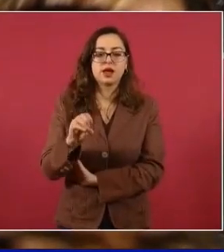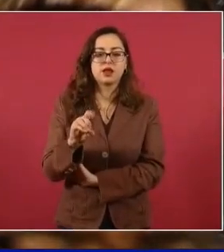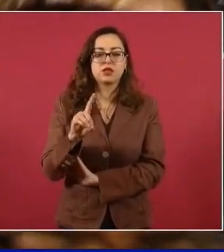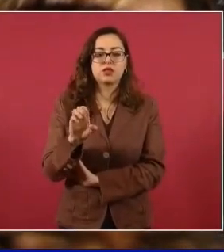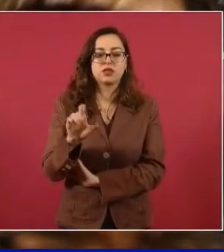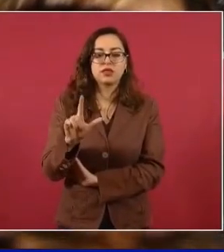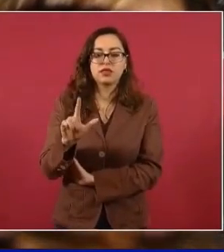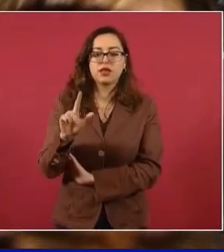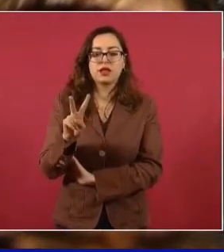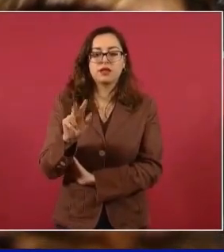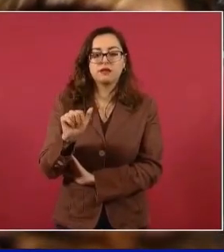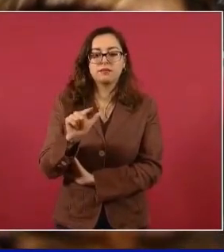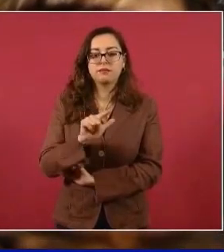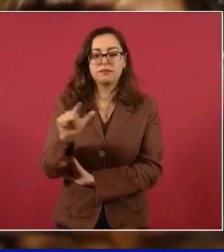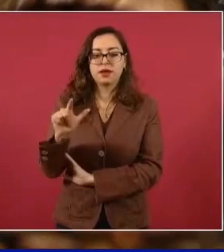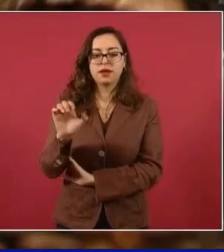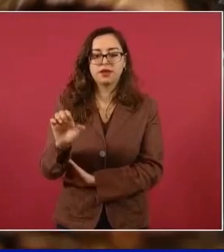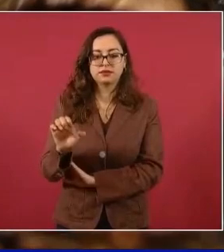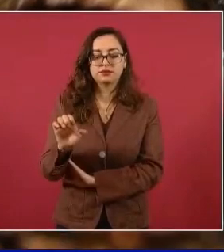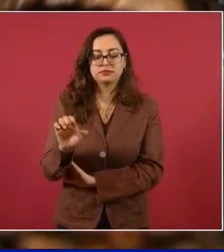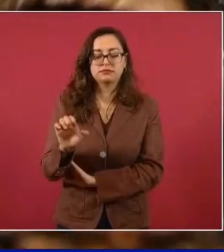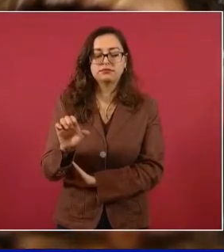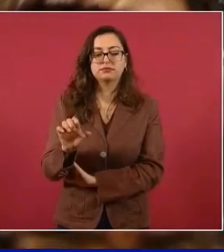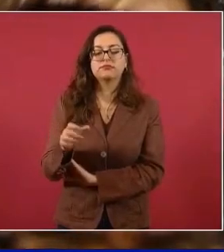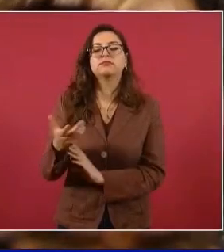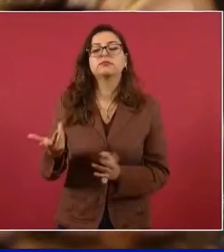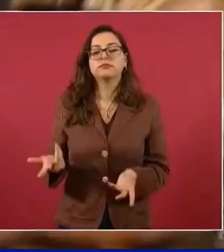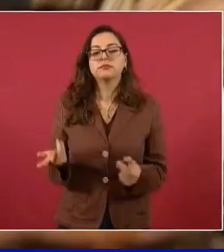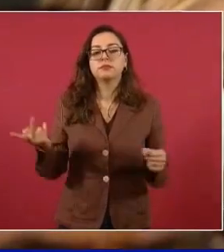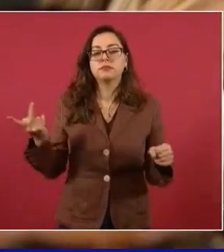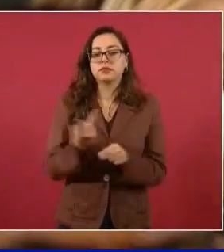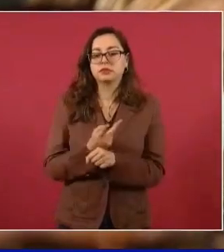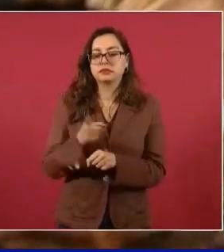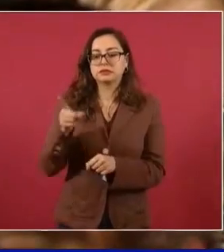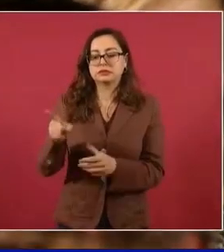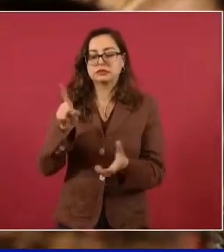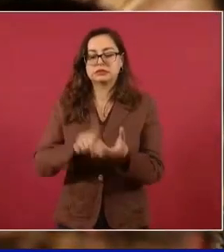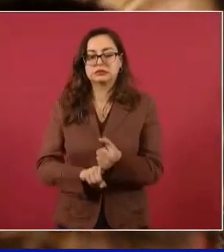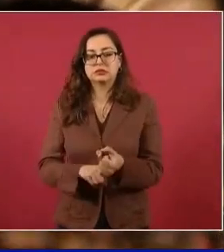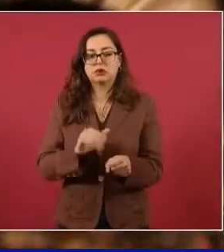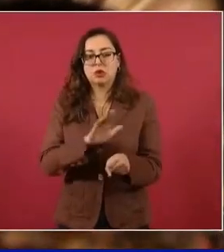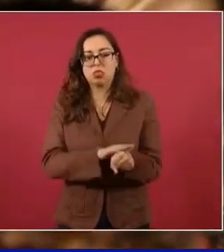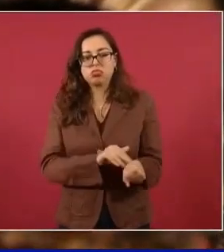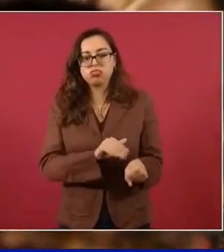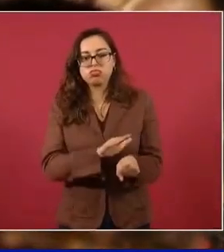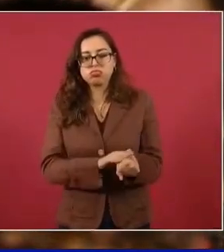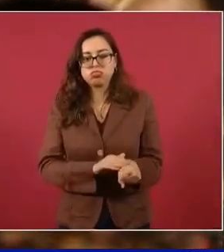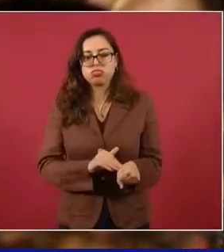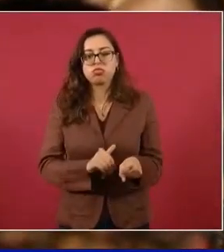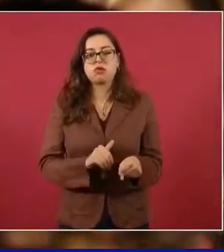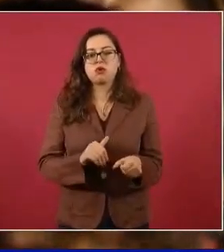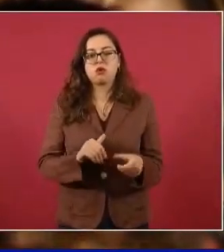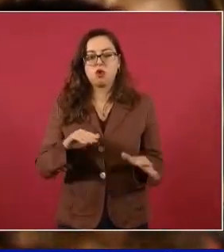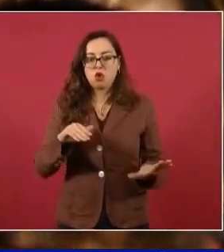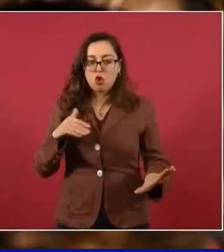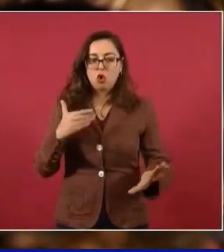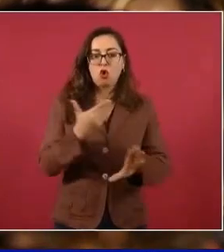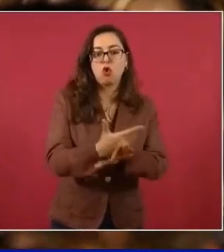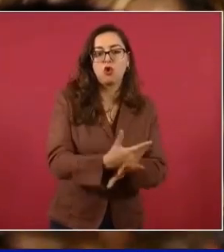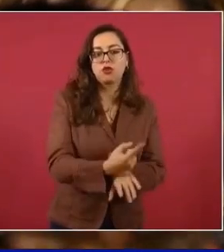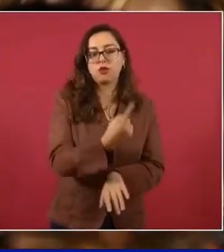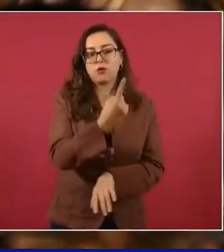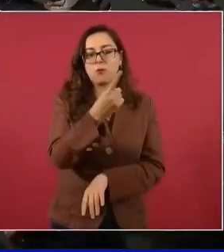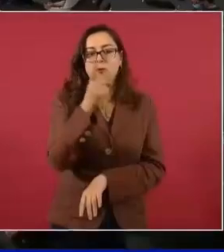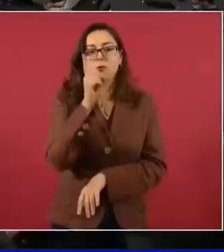el señor Arturo Alcalde, por acoso, una suerte de amenaza en contra de una académica que está